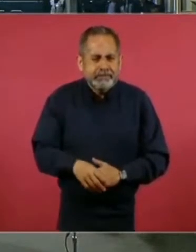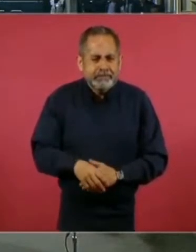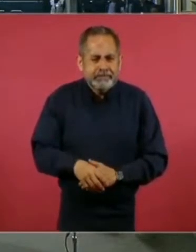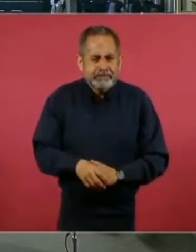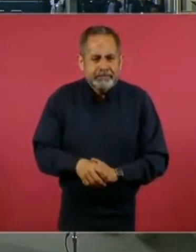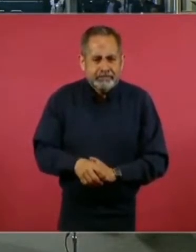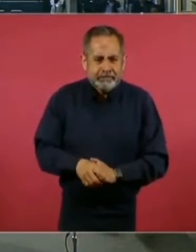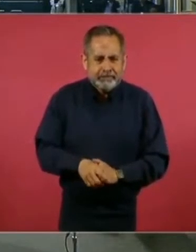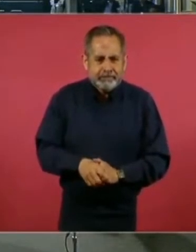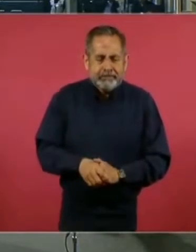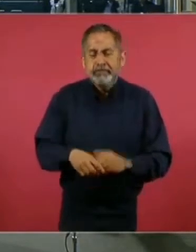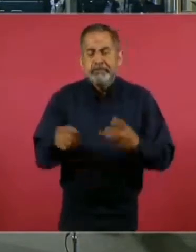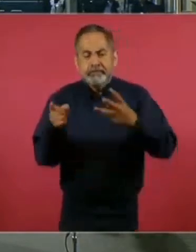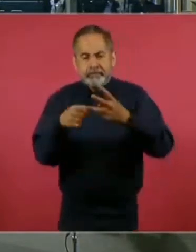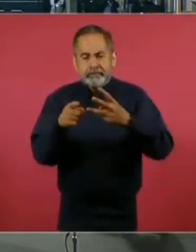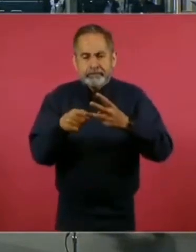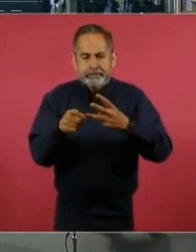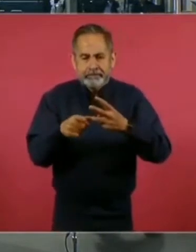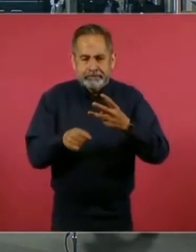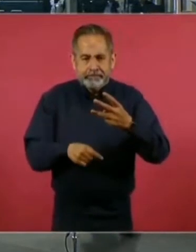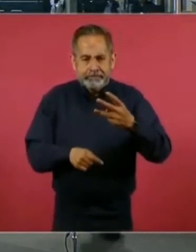Lo tercero…